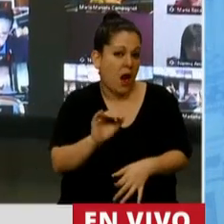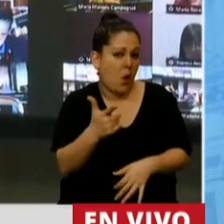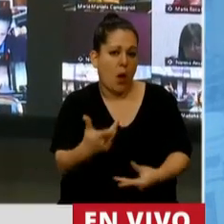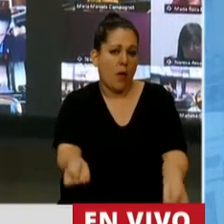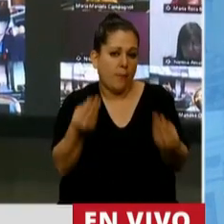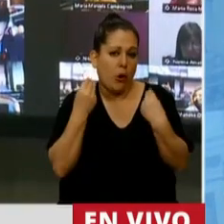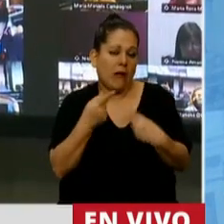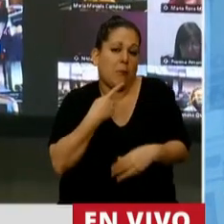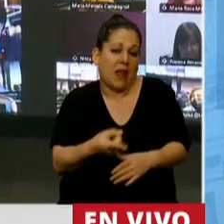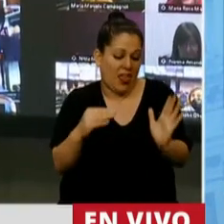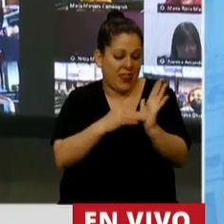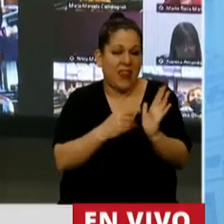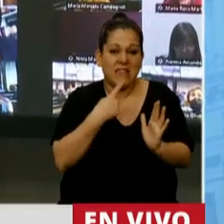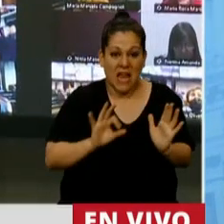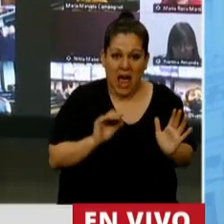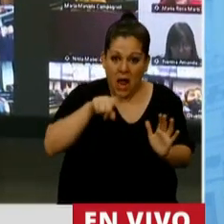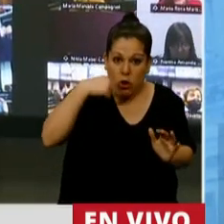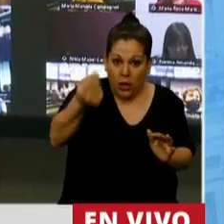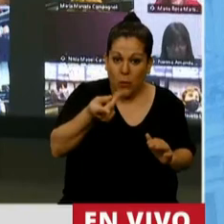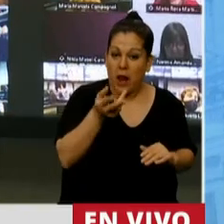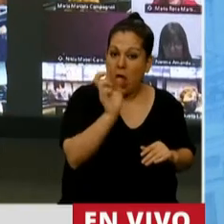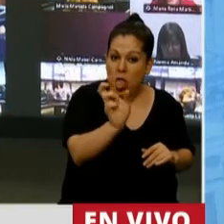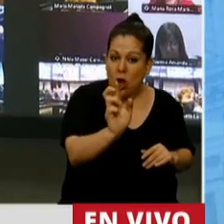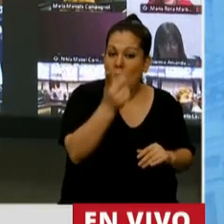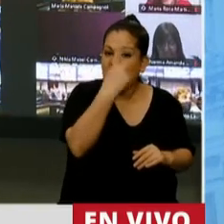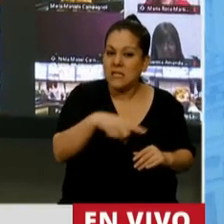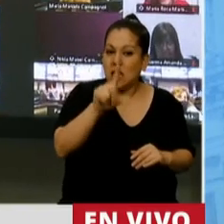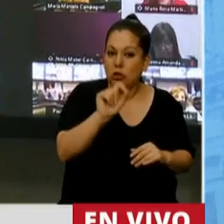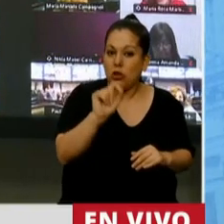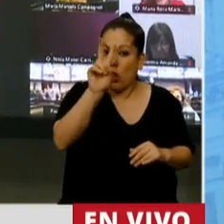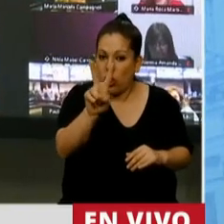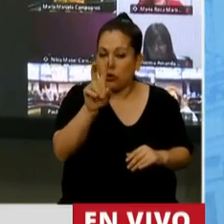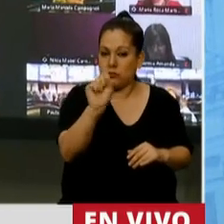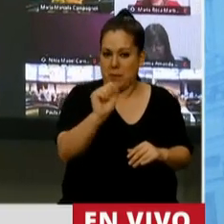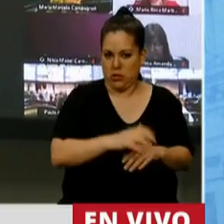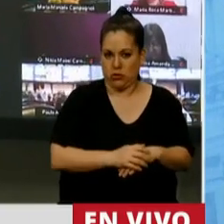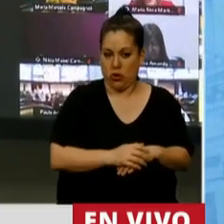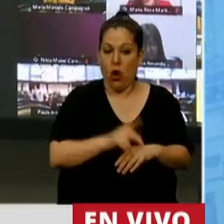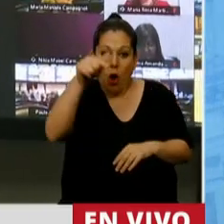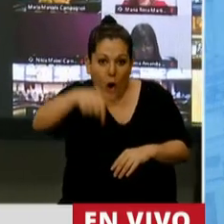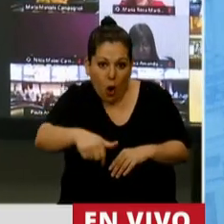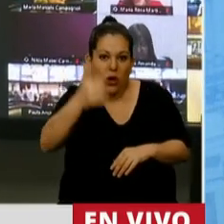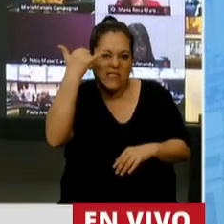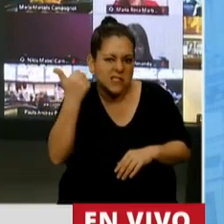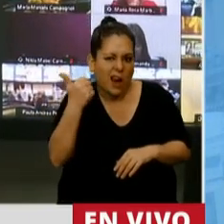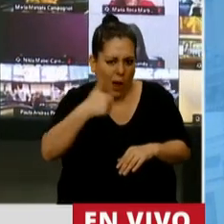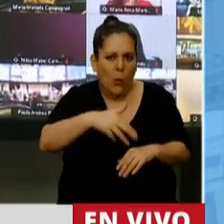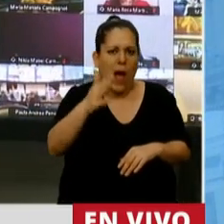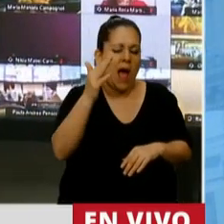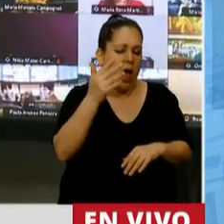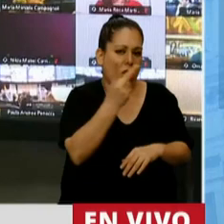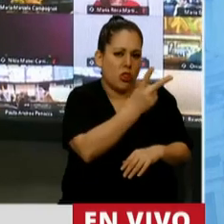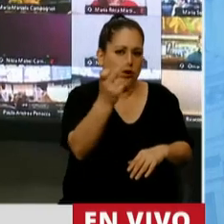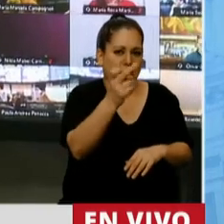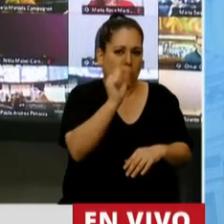un dólar para el año que viene de 102 pesos. Cuando hoy ya rosa los 200 pesos.